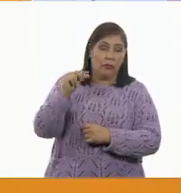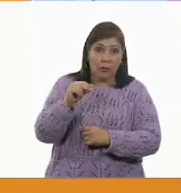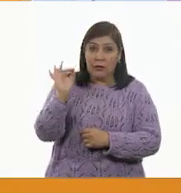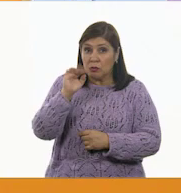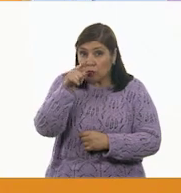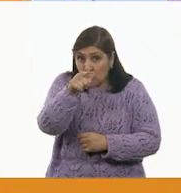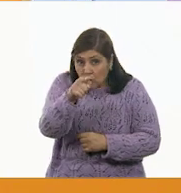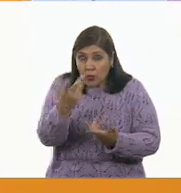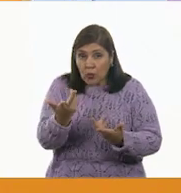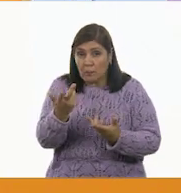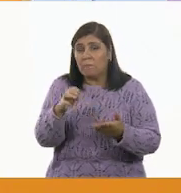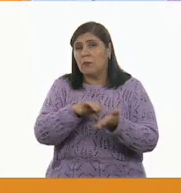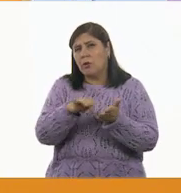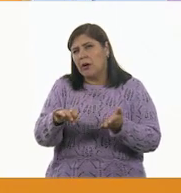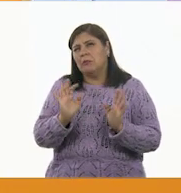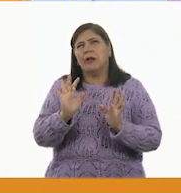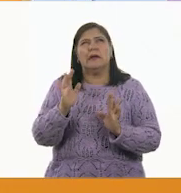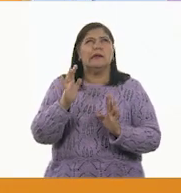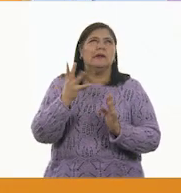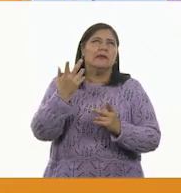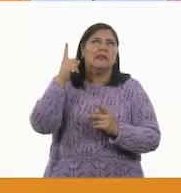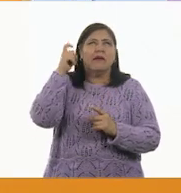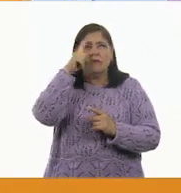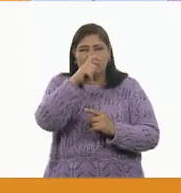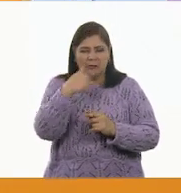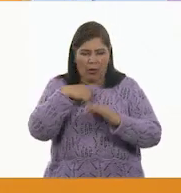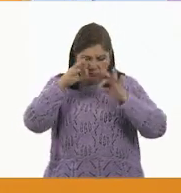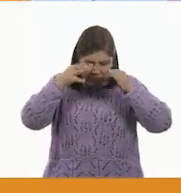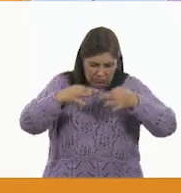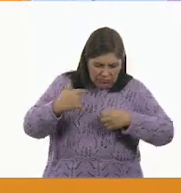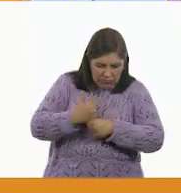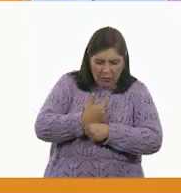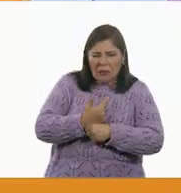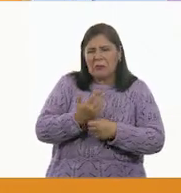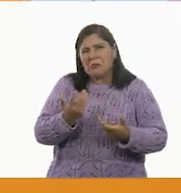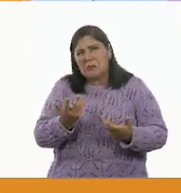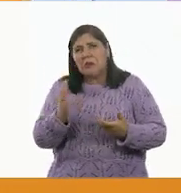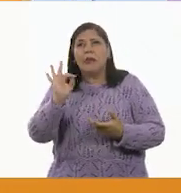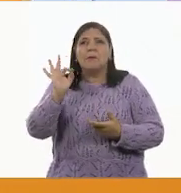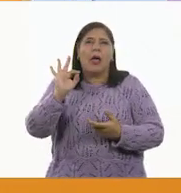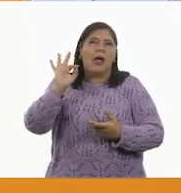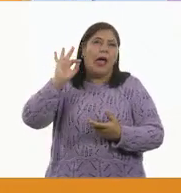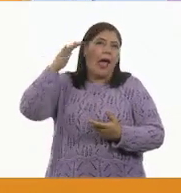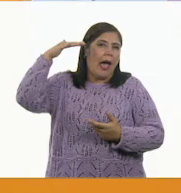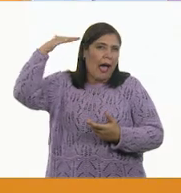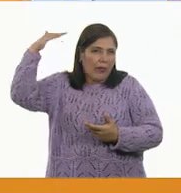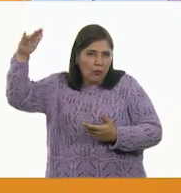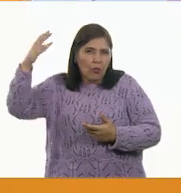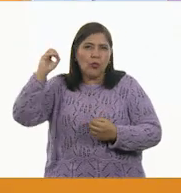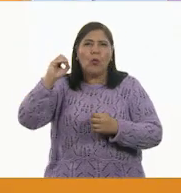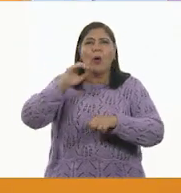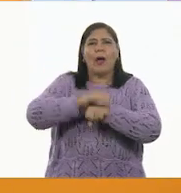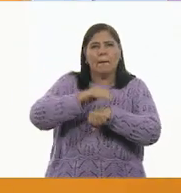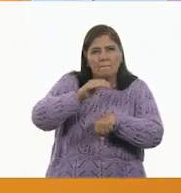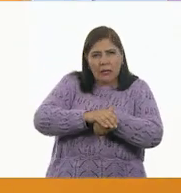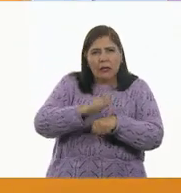tienes dificultades para encontrar tus fortalezas, alguien más grande, puede ser tu amigo, tu amiga, te puede ayudar a encontrar